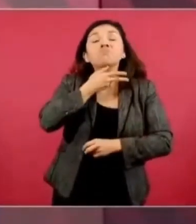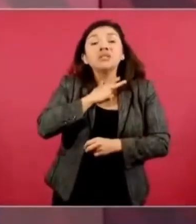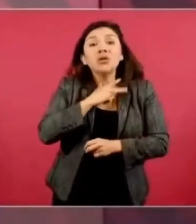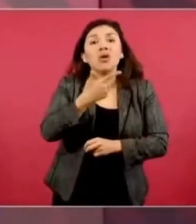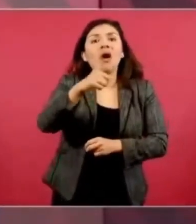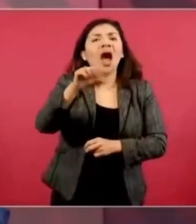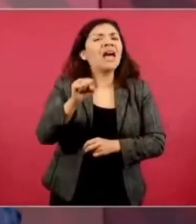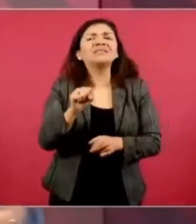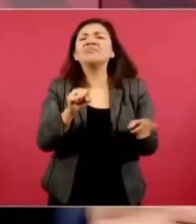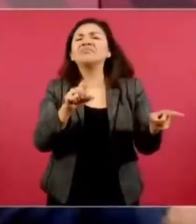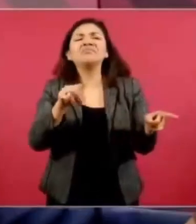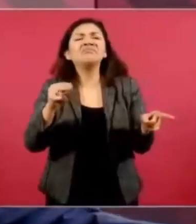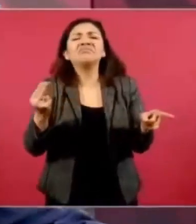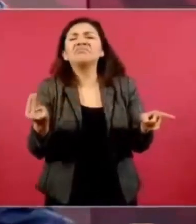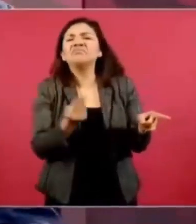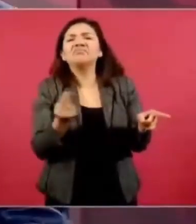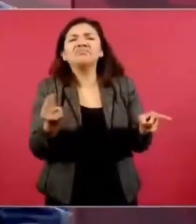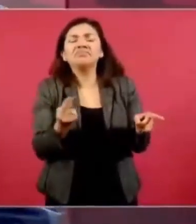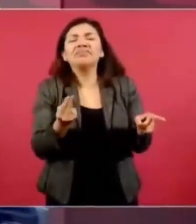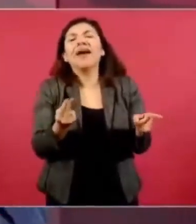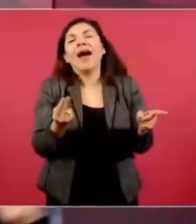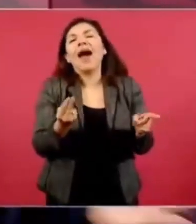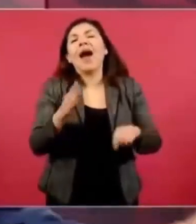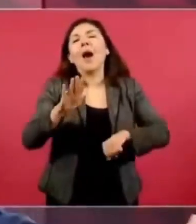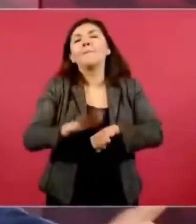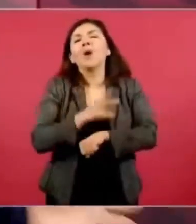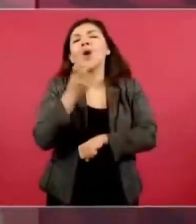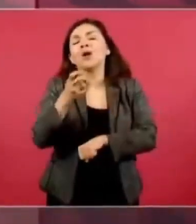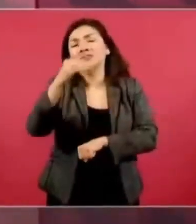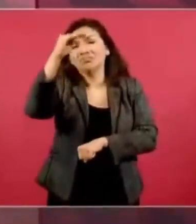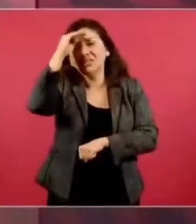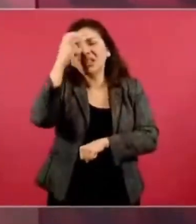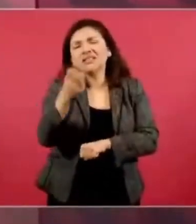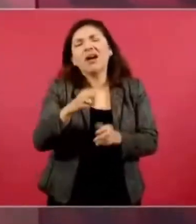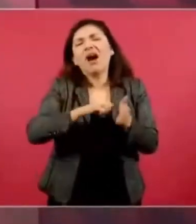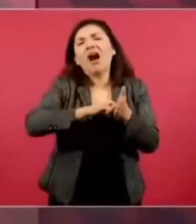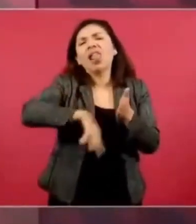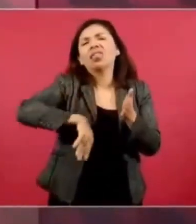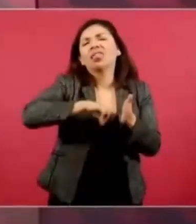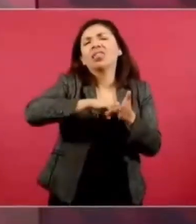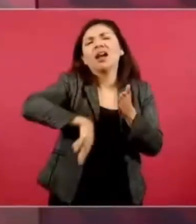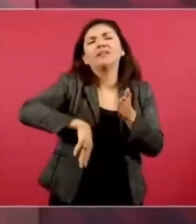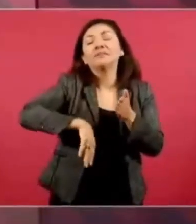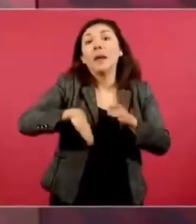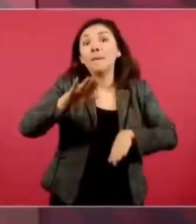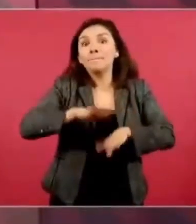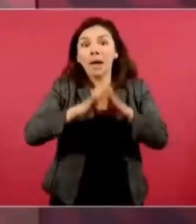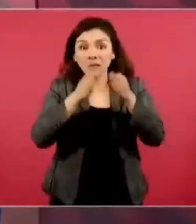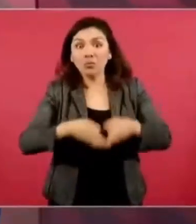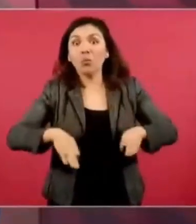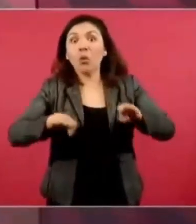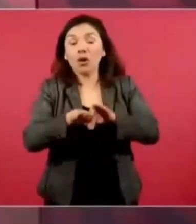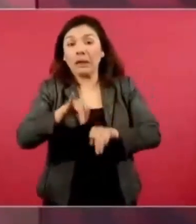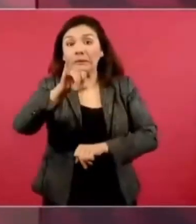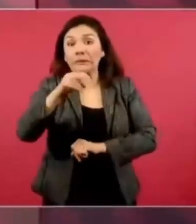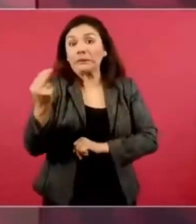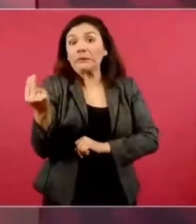Esa era la excusa, era lo secundario, lo que les importaba,